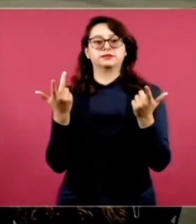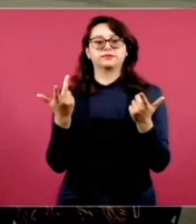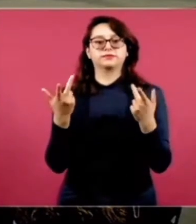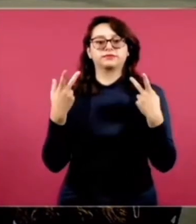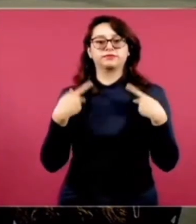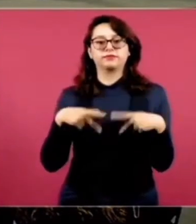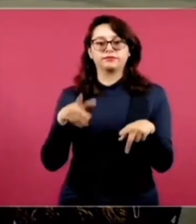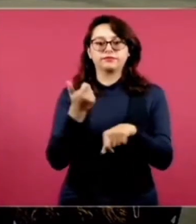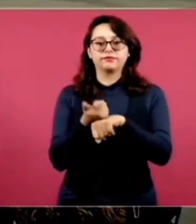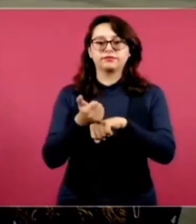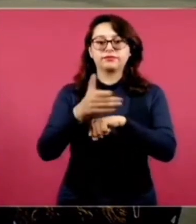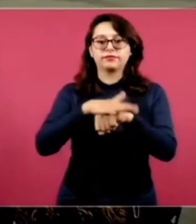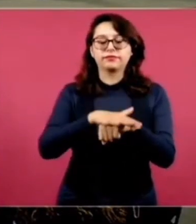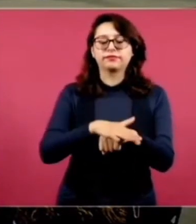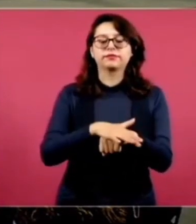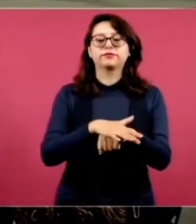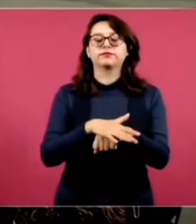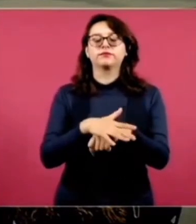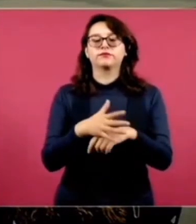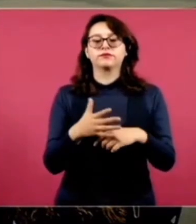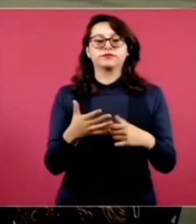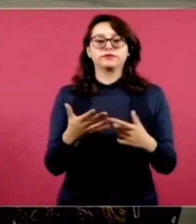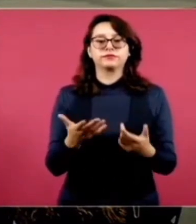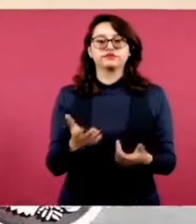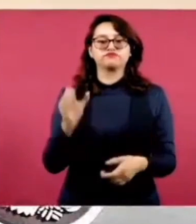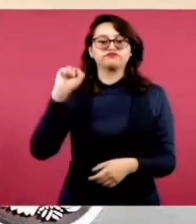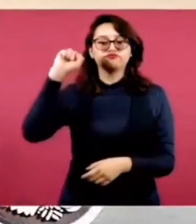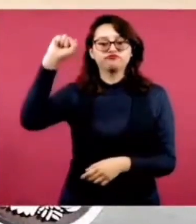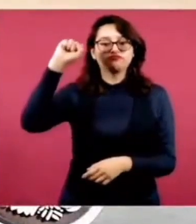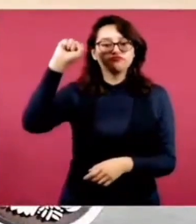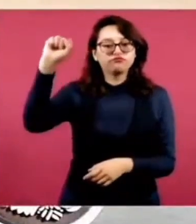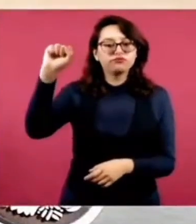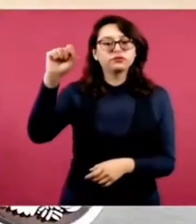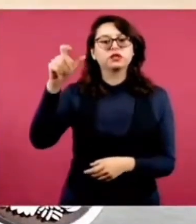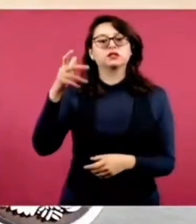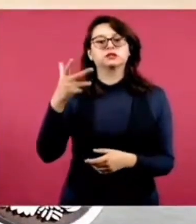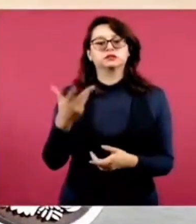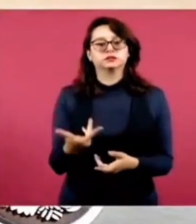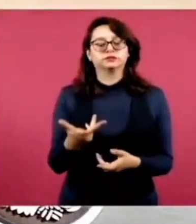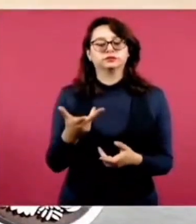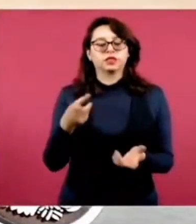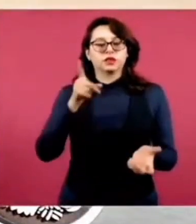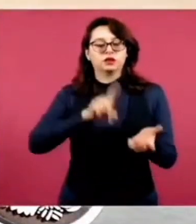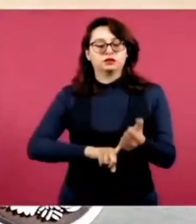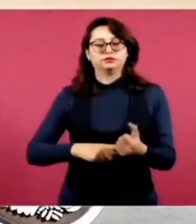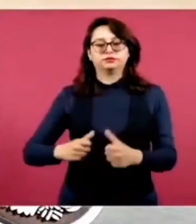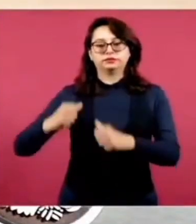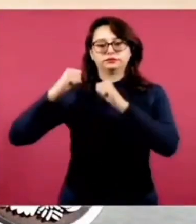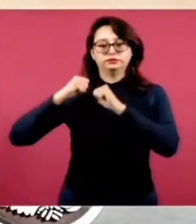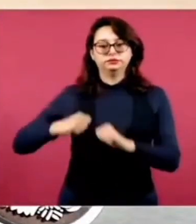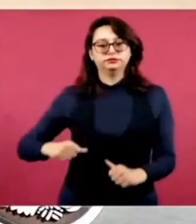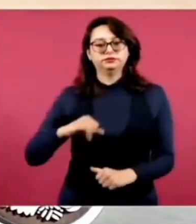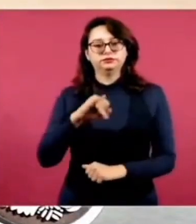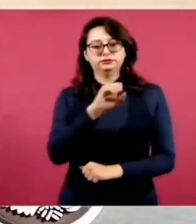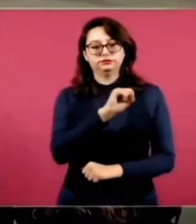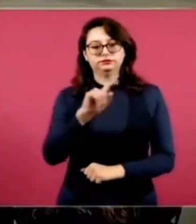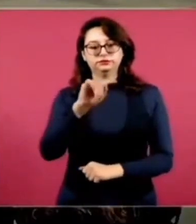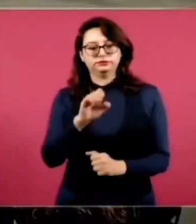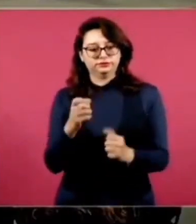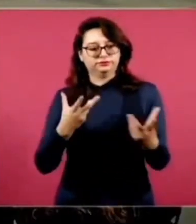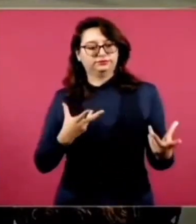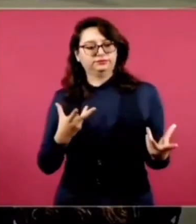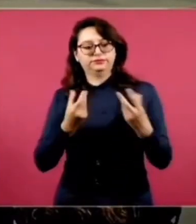personal administrativo, con los sindicatos, con la Junta de Gobierno de la institución.